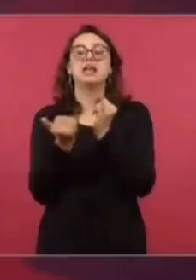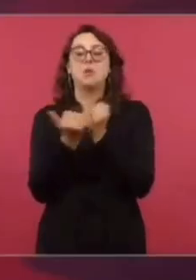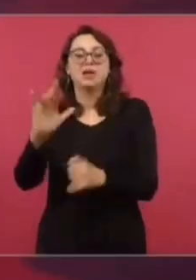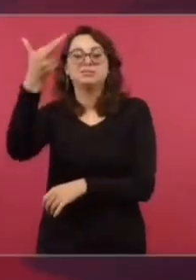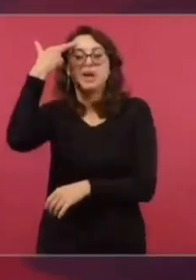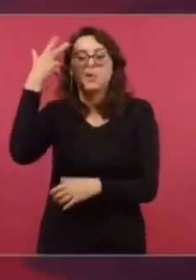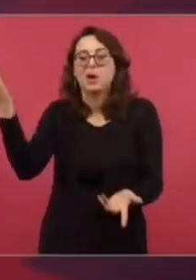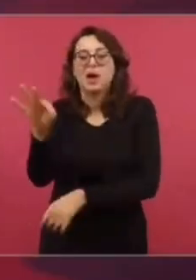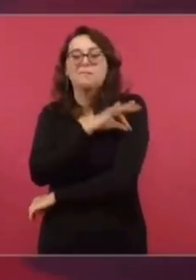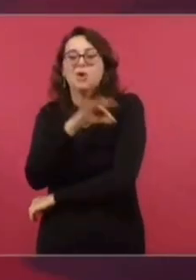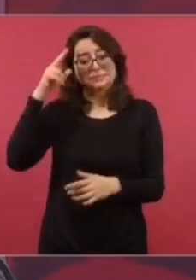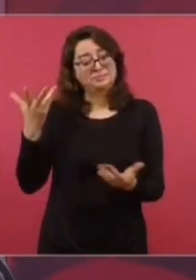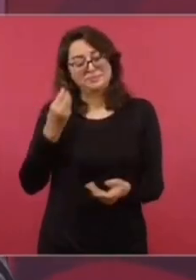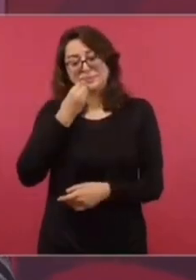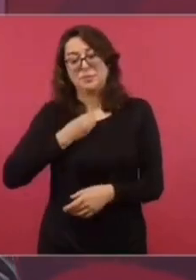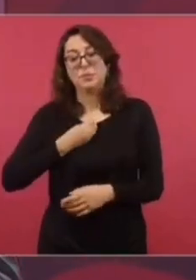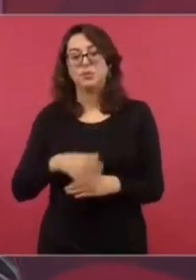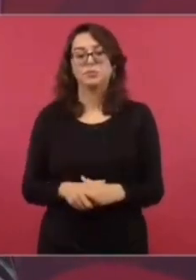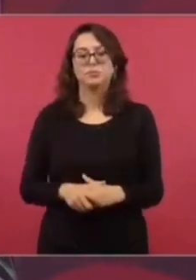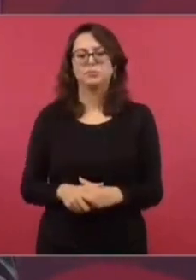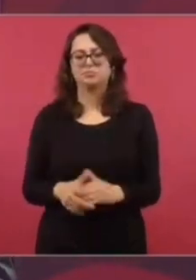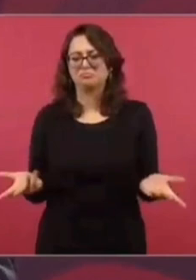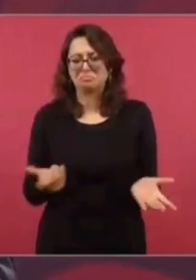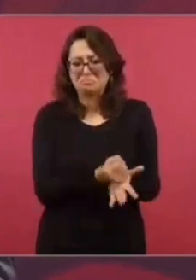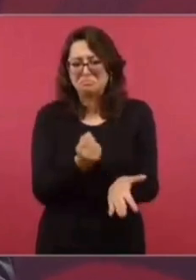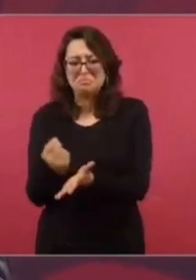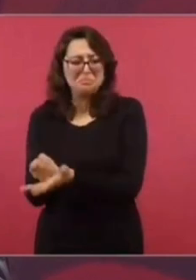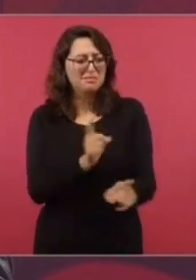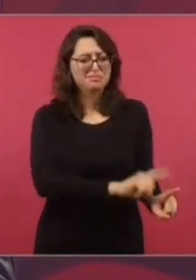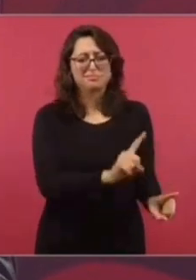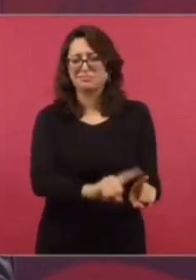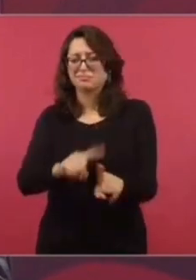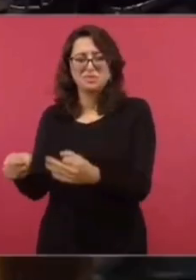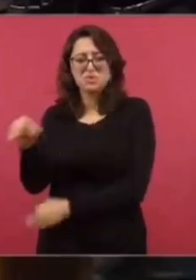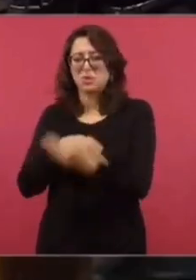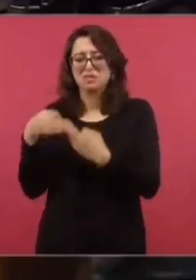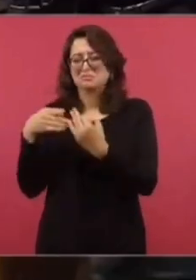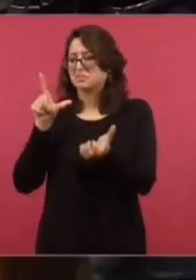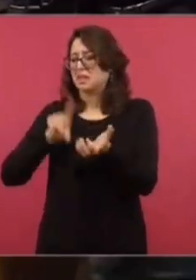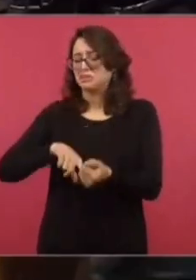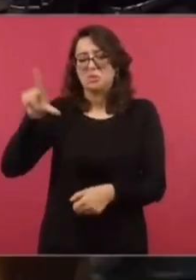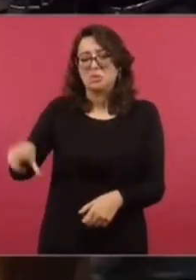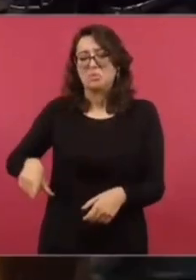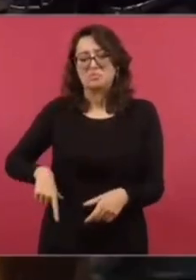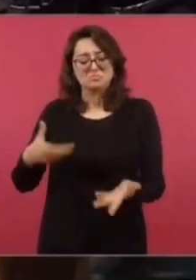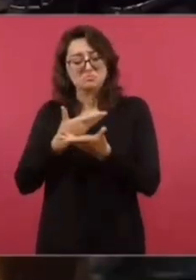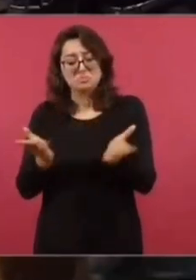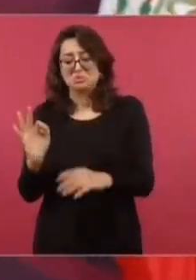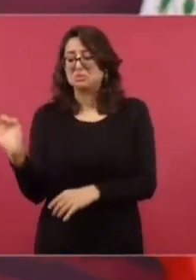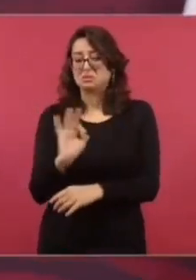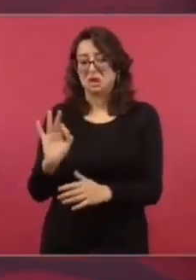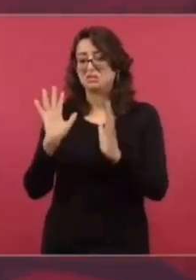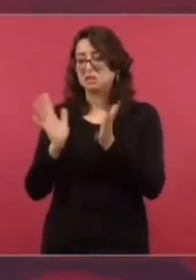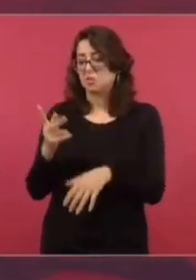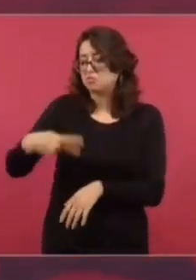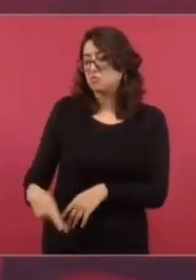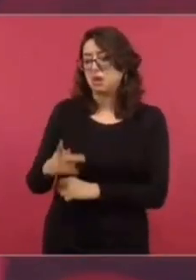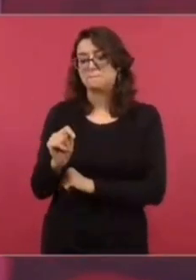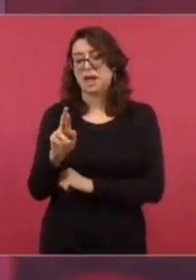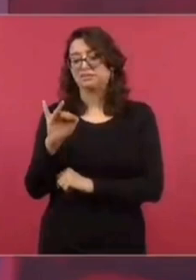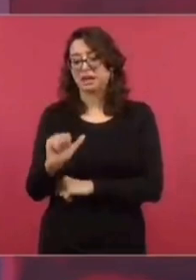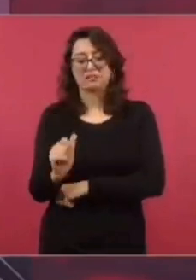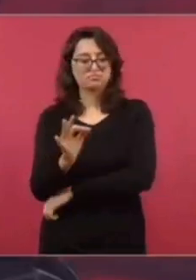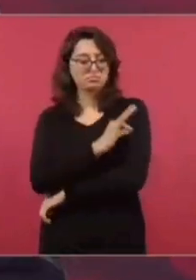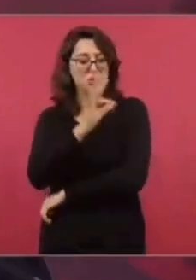de Rusia o la vacuna de China. Entonces, no, vamos a tener de todas las vacunas. Y es muy probable que ya tengamos Patria, ¿no? Que es la nuestra.